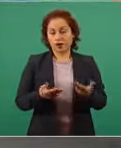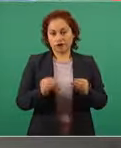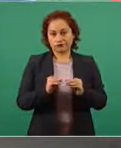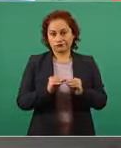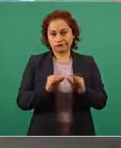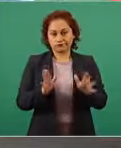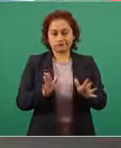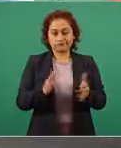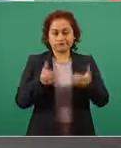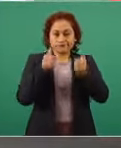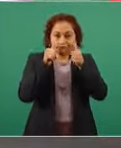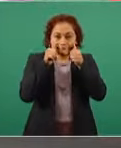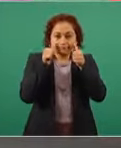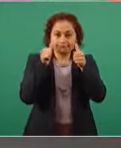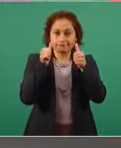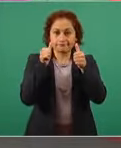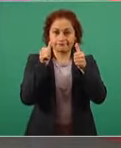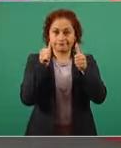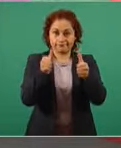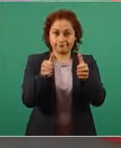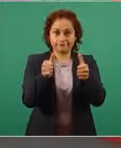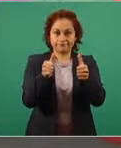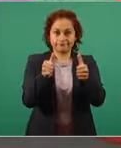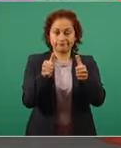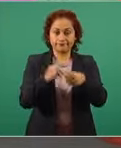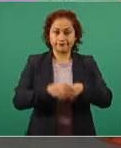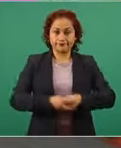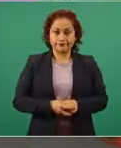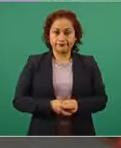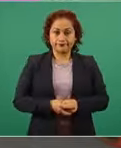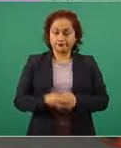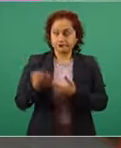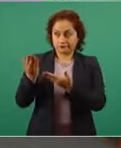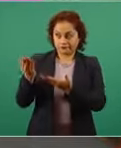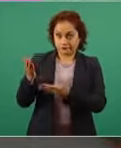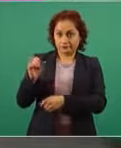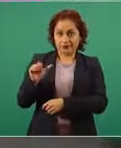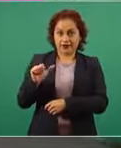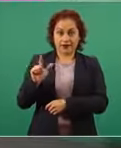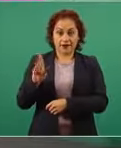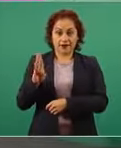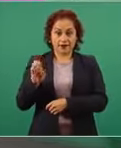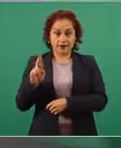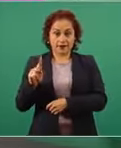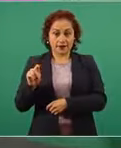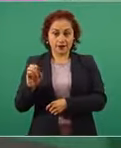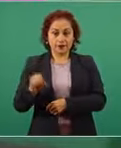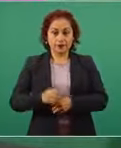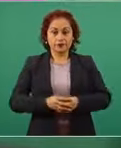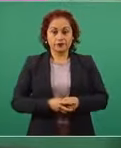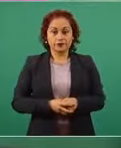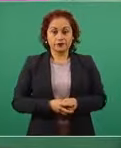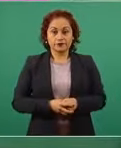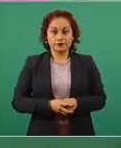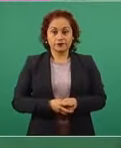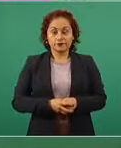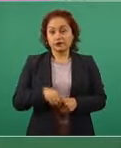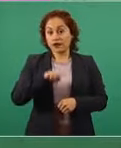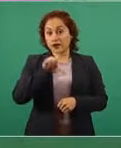a Alberto y al final yo también quiero